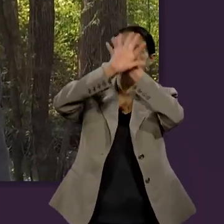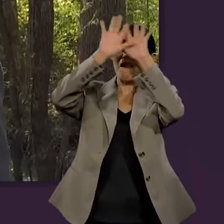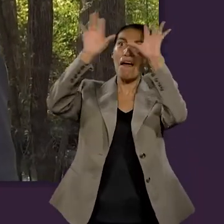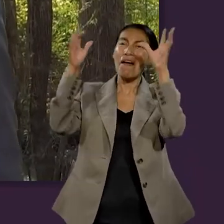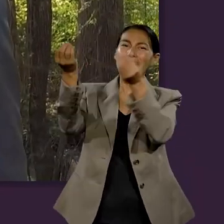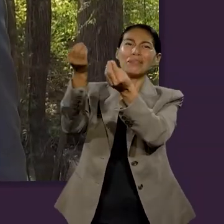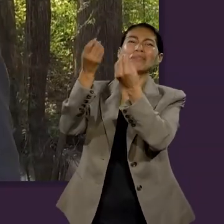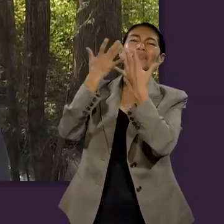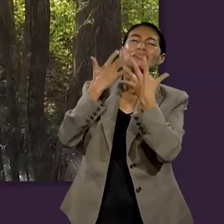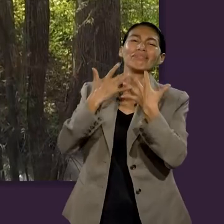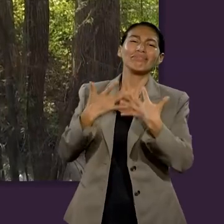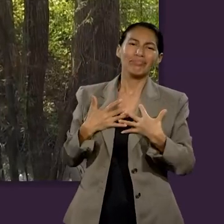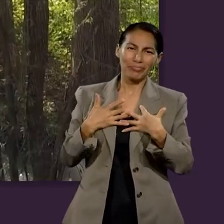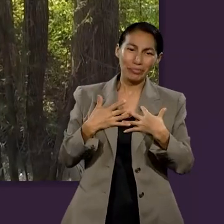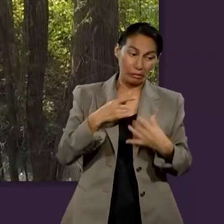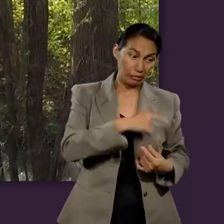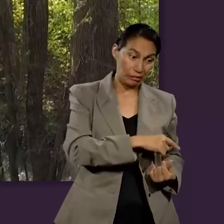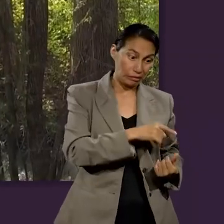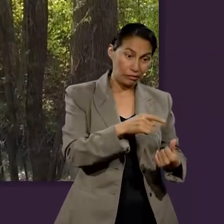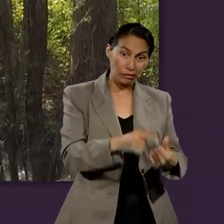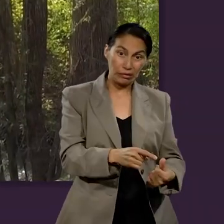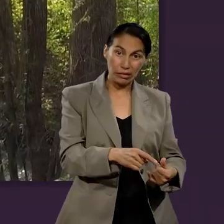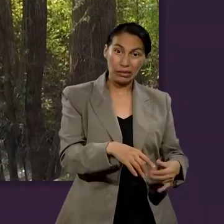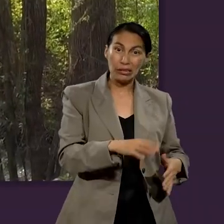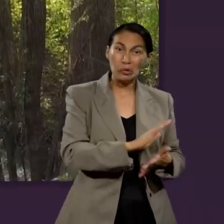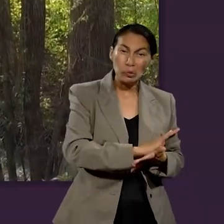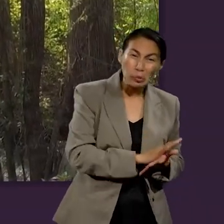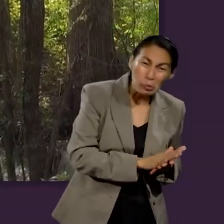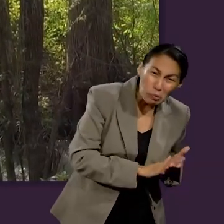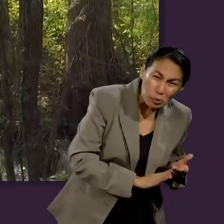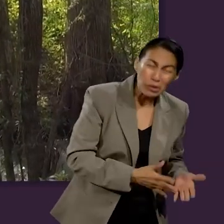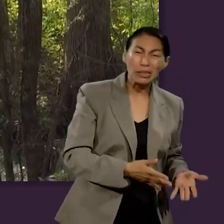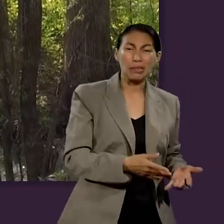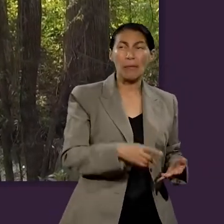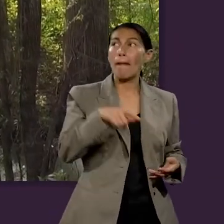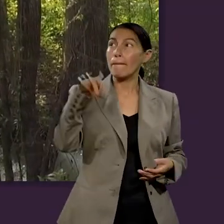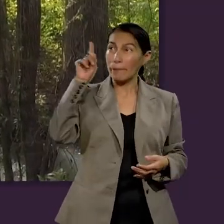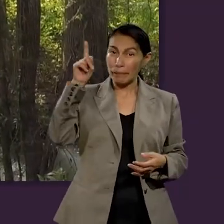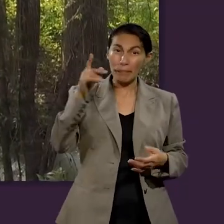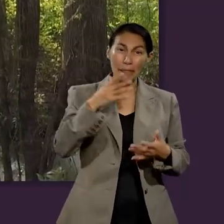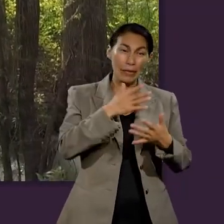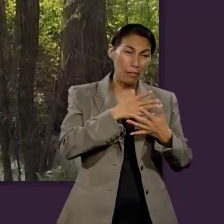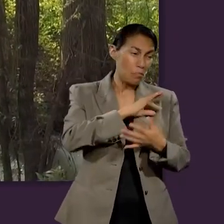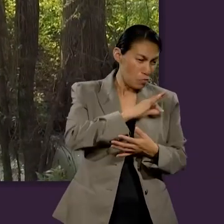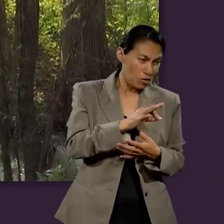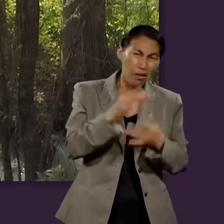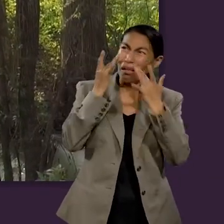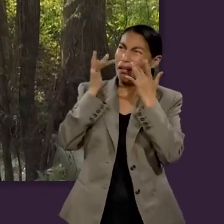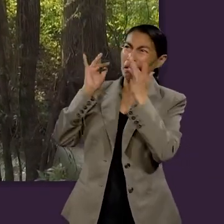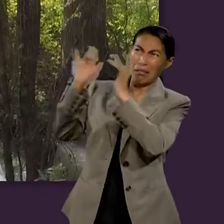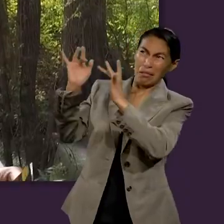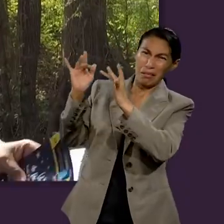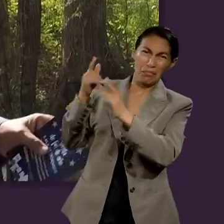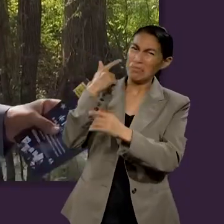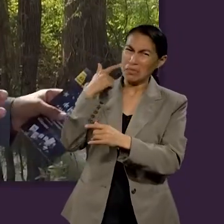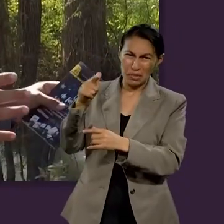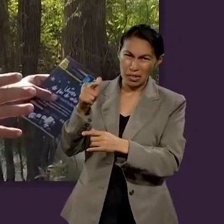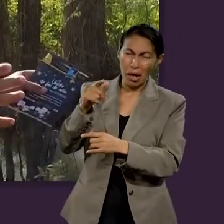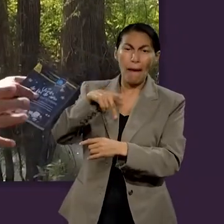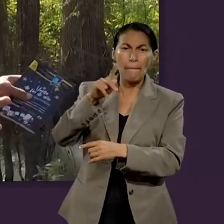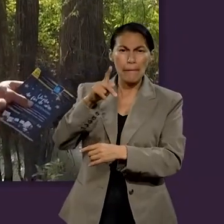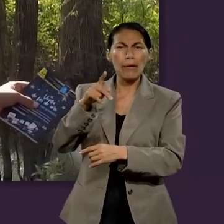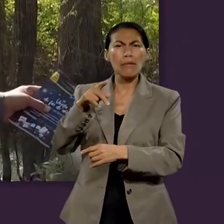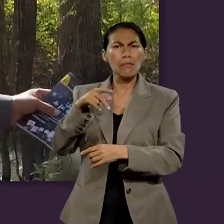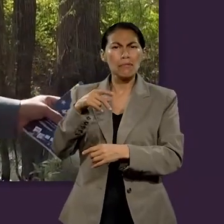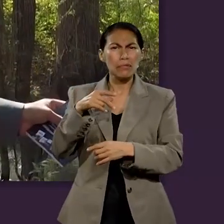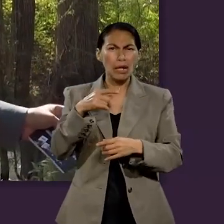aquí, de rechazar este sacrificio, pero Él siguió adelante por amor a ti, por amor a mí. Todo comenzó